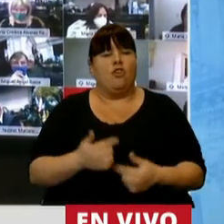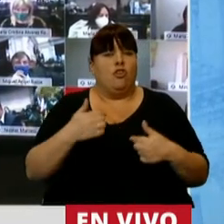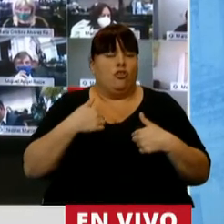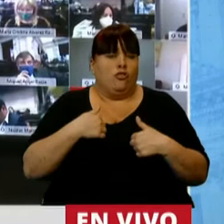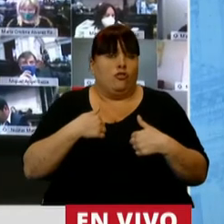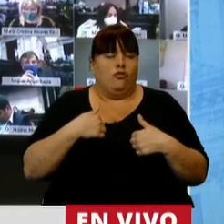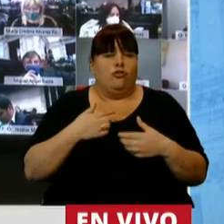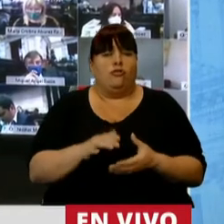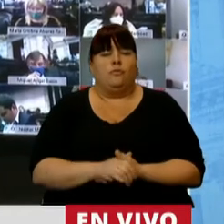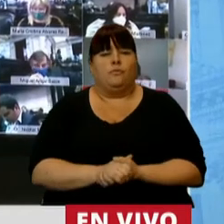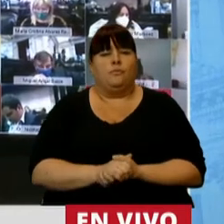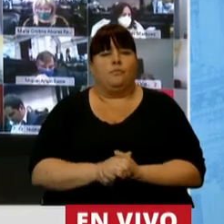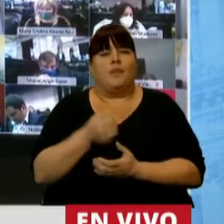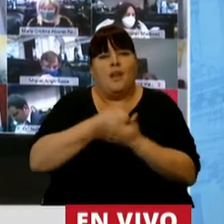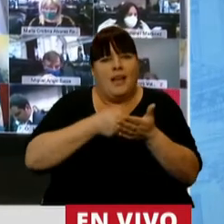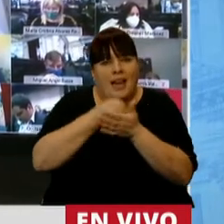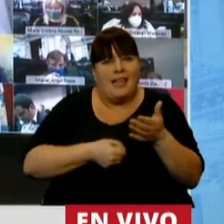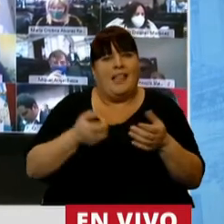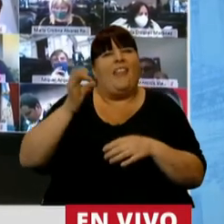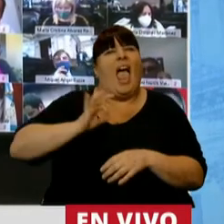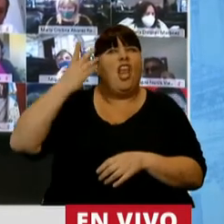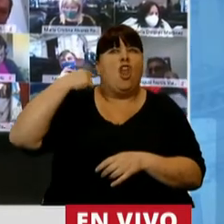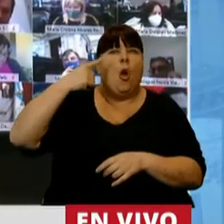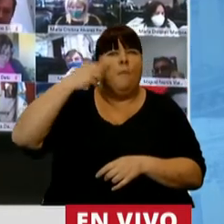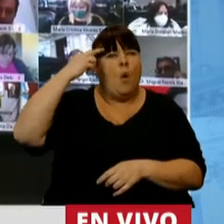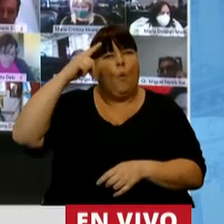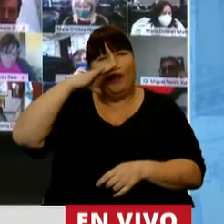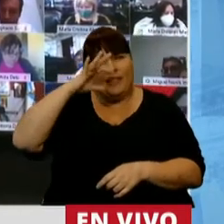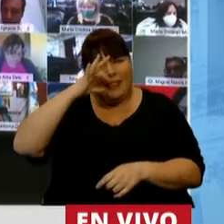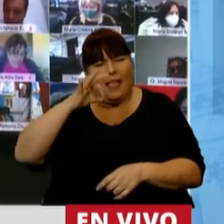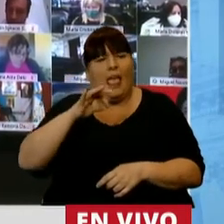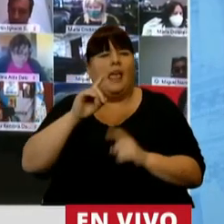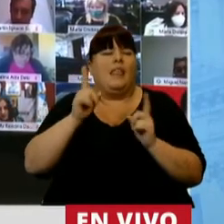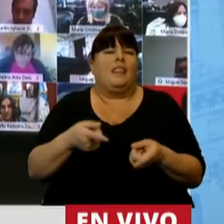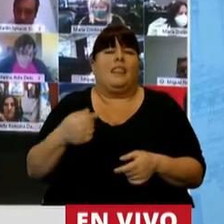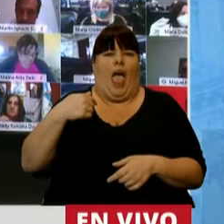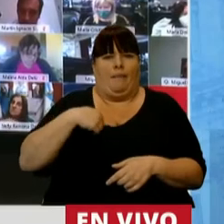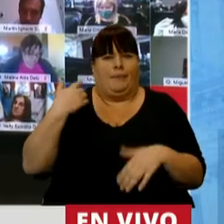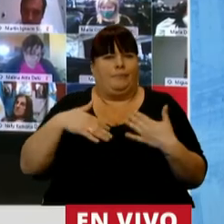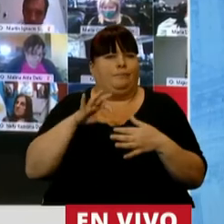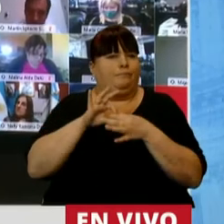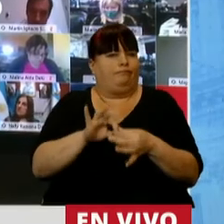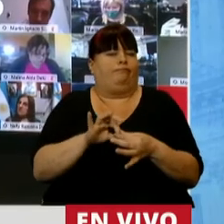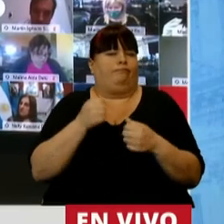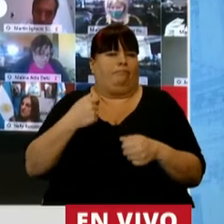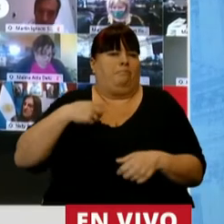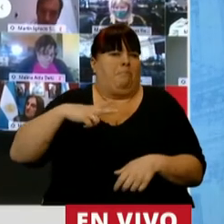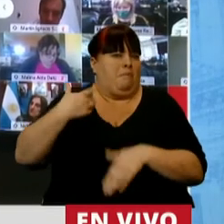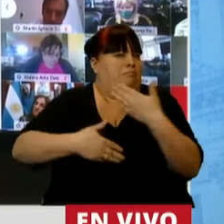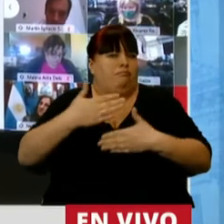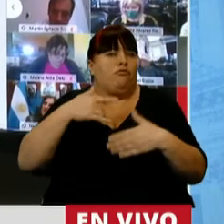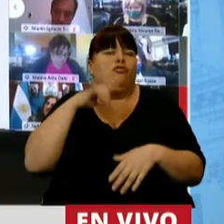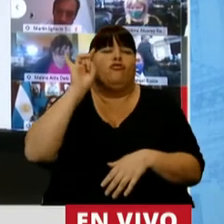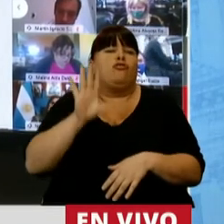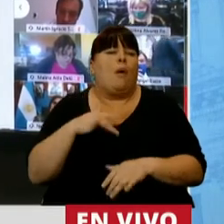carácter de militante de la década del 70 y de mi estricta cosecha personal, solo